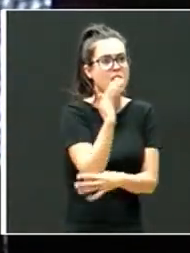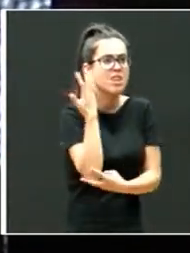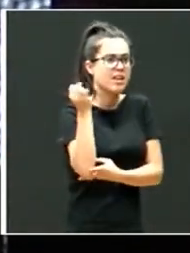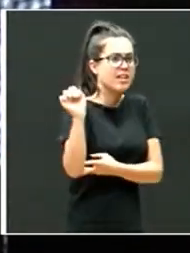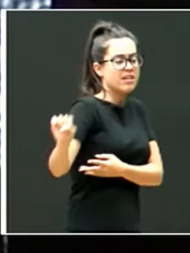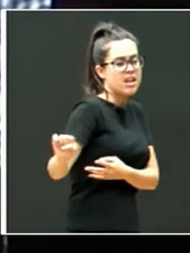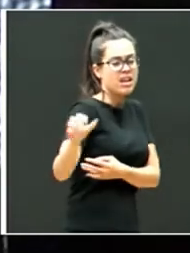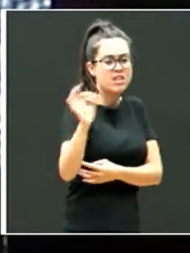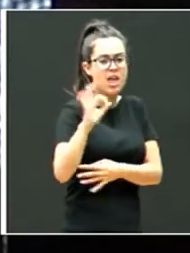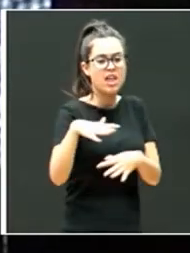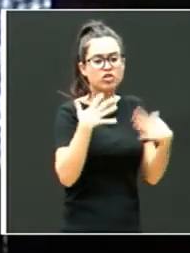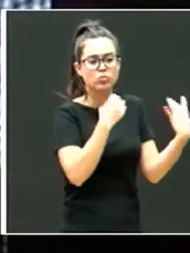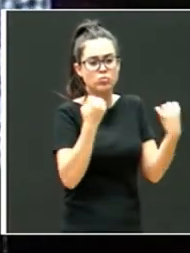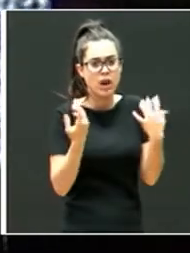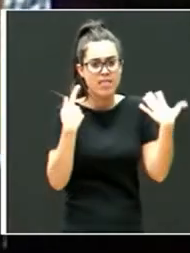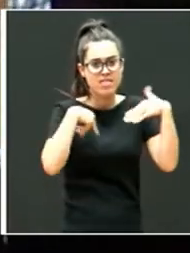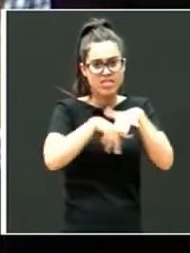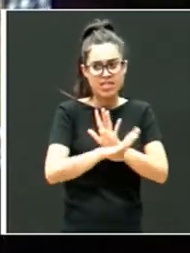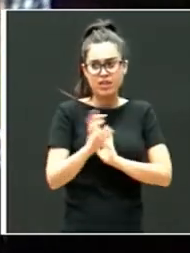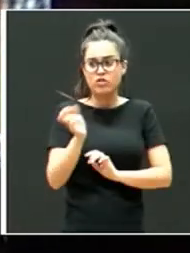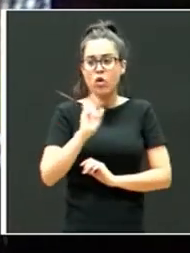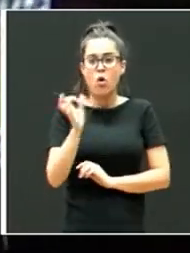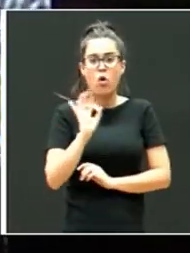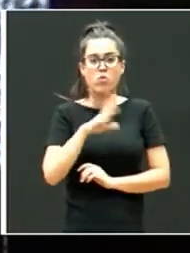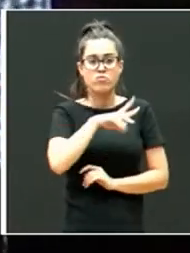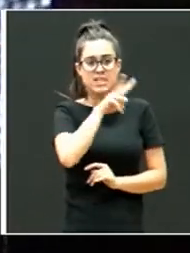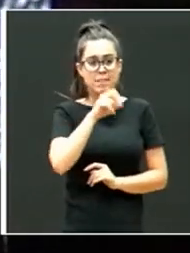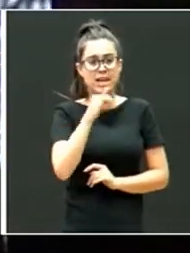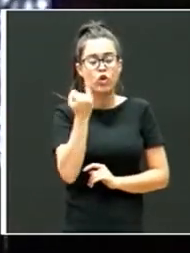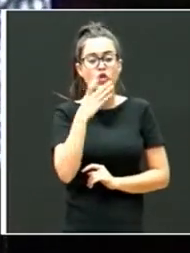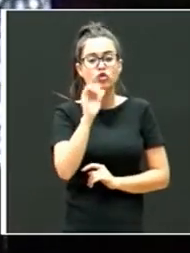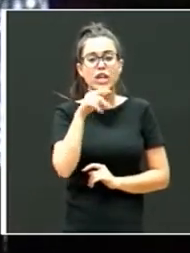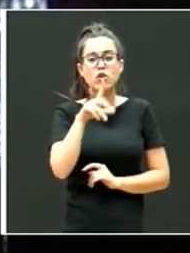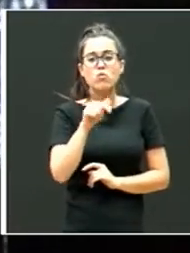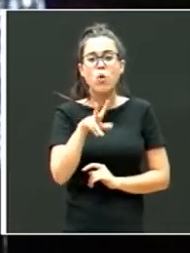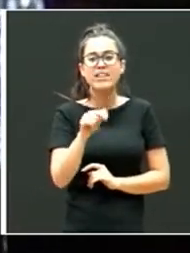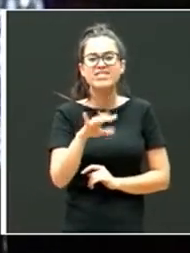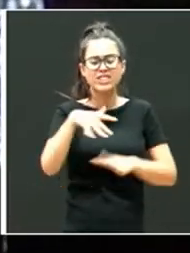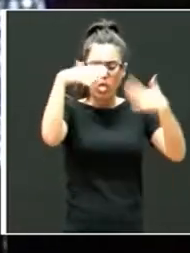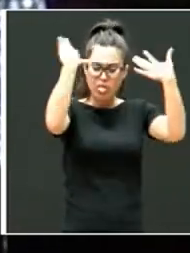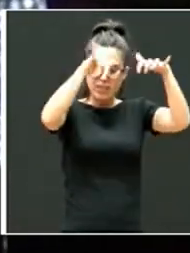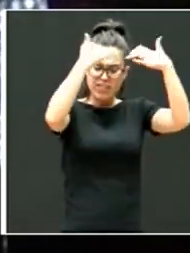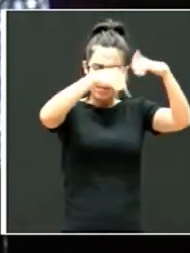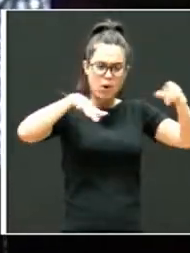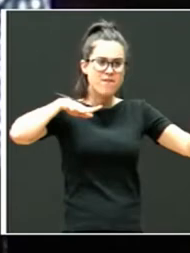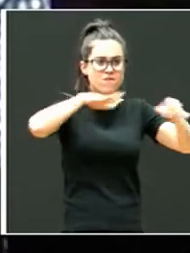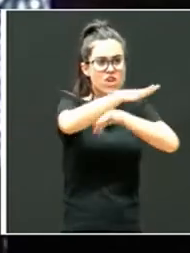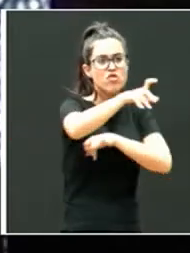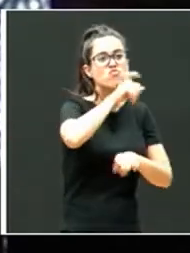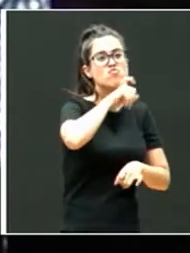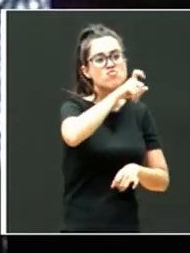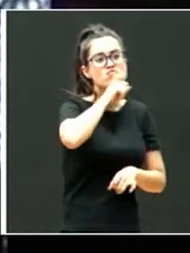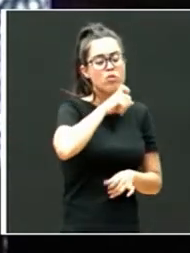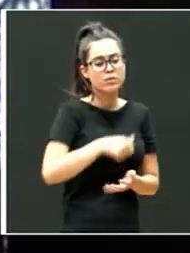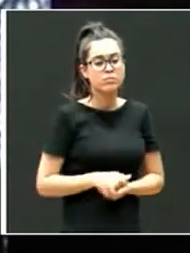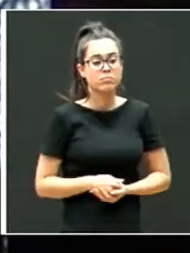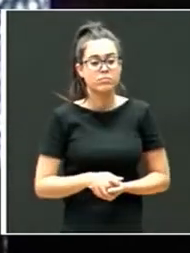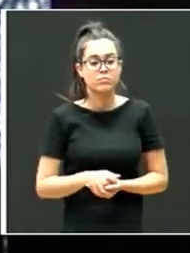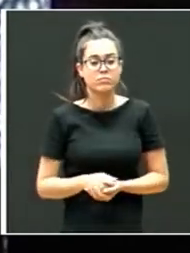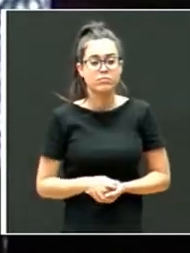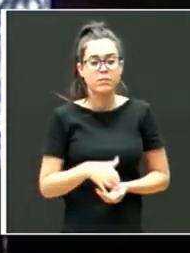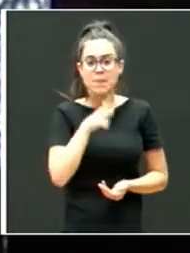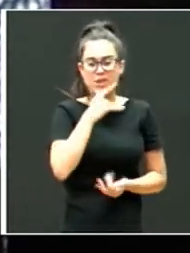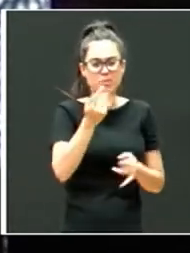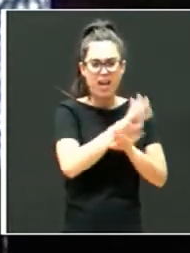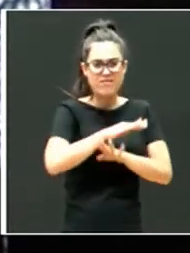institucionalización, todo lo que nos ha contado antes José Luis, todo esto cómo influye en el cerebro de los niños. Porque de verdad que deja una